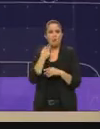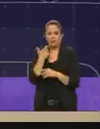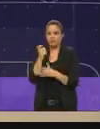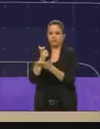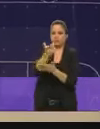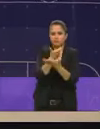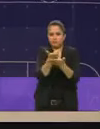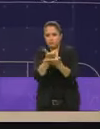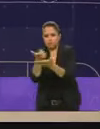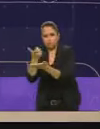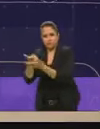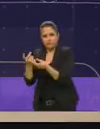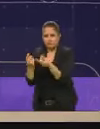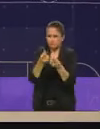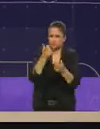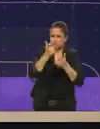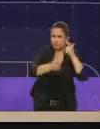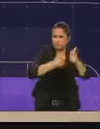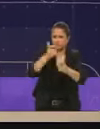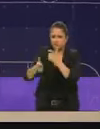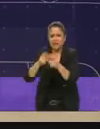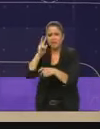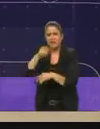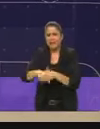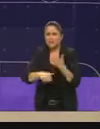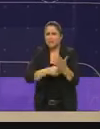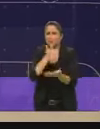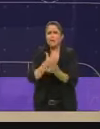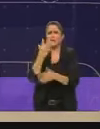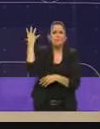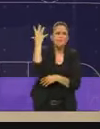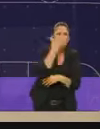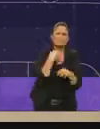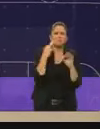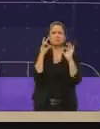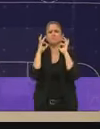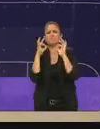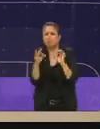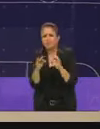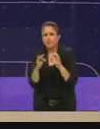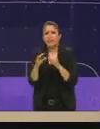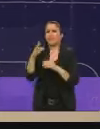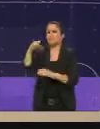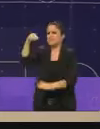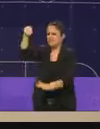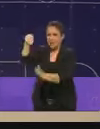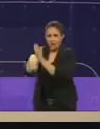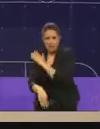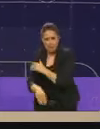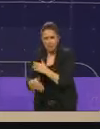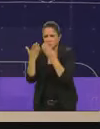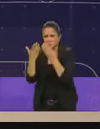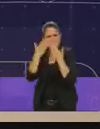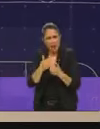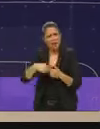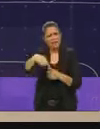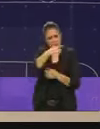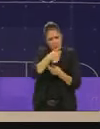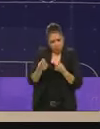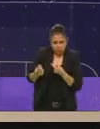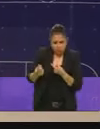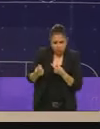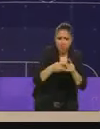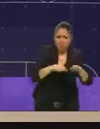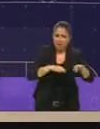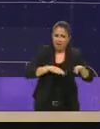activa esta ciudad es maravillosa no viene el apocalipsis si nos ponemos a trabajar con